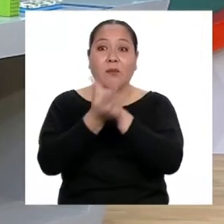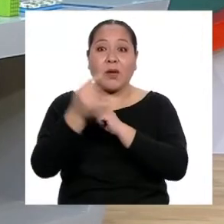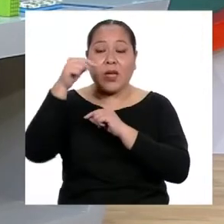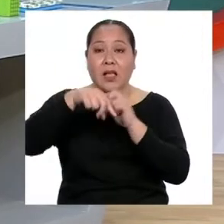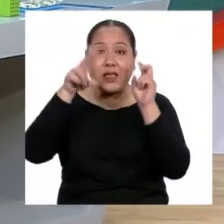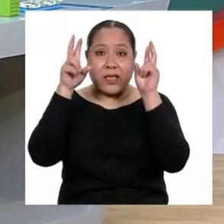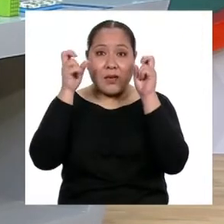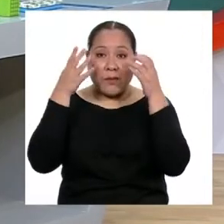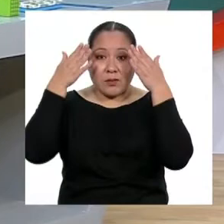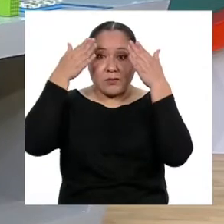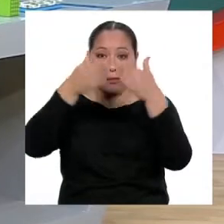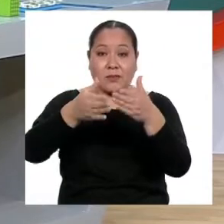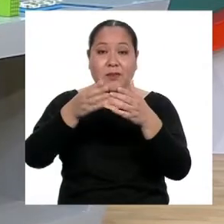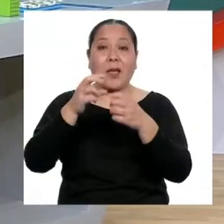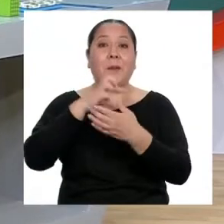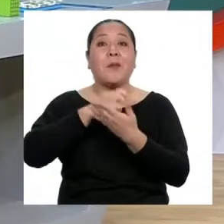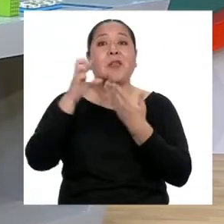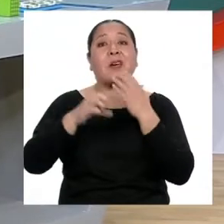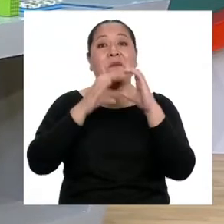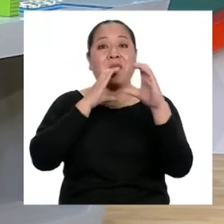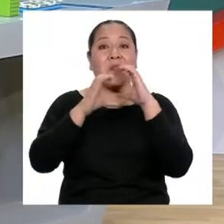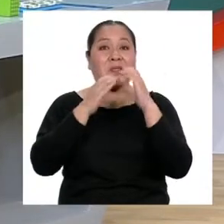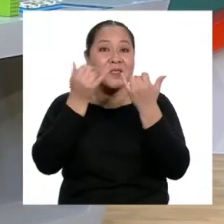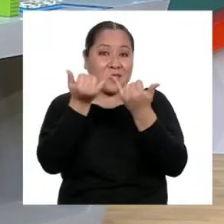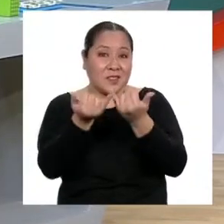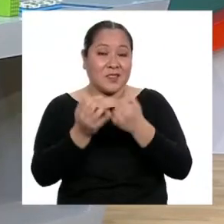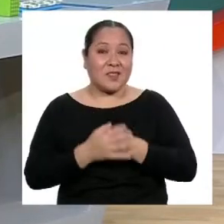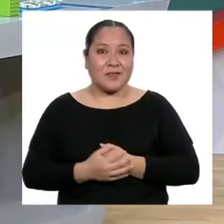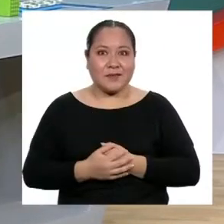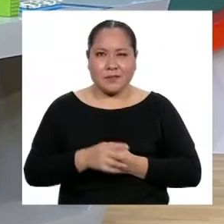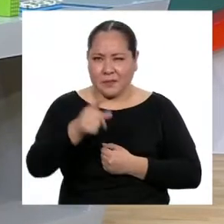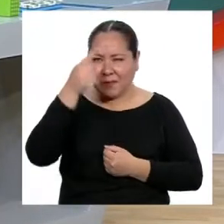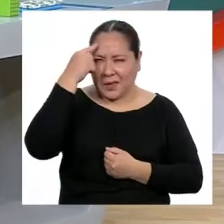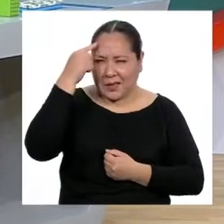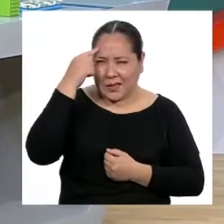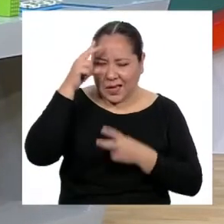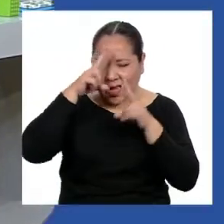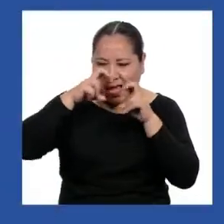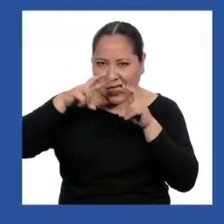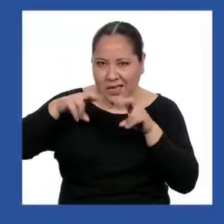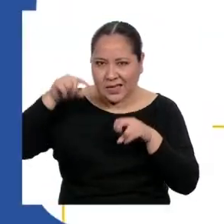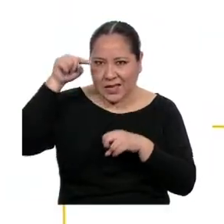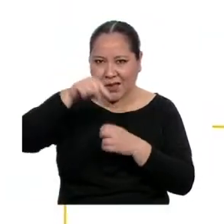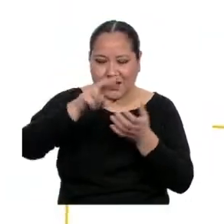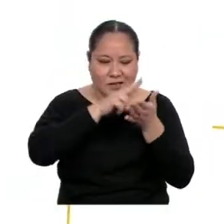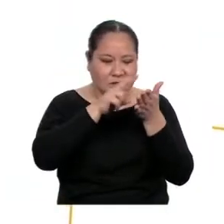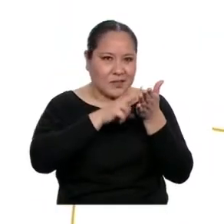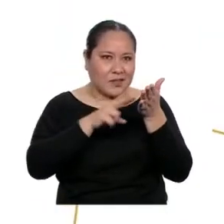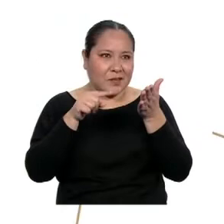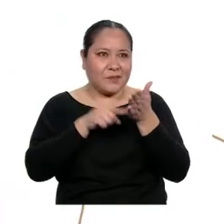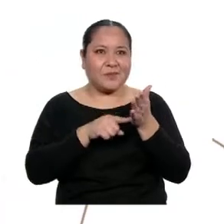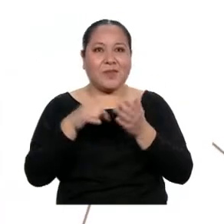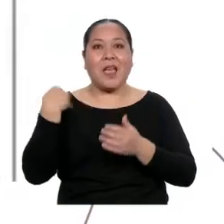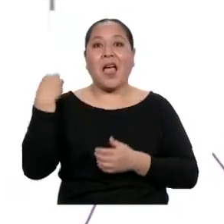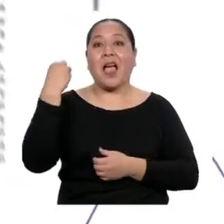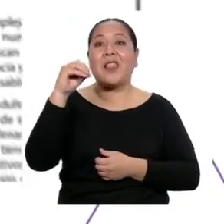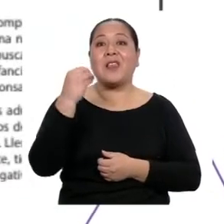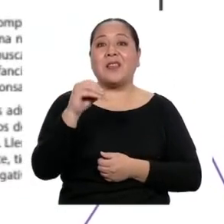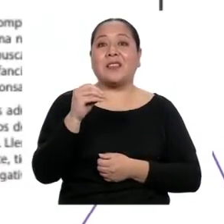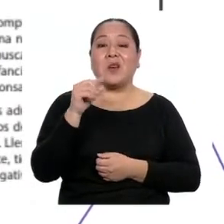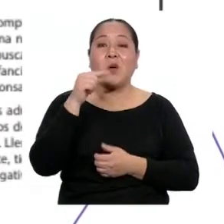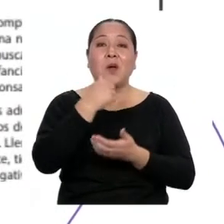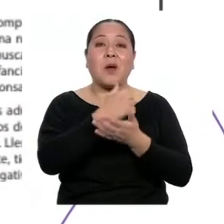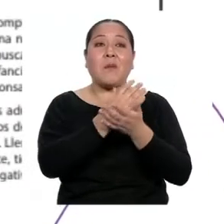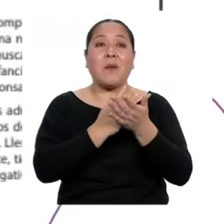del programa de comunicación hoy, ¿qué les parece si analizamos este texto? Adolescencia. Una